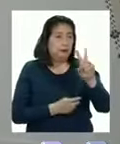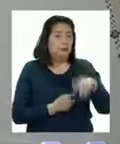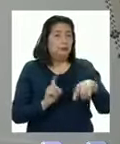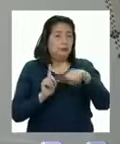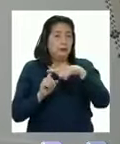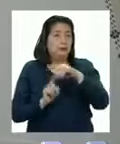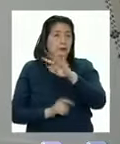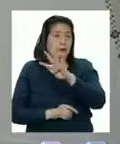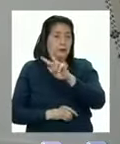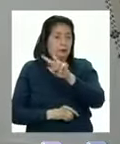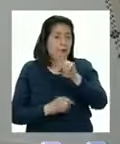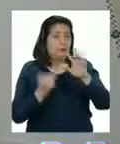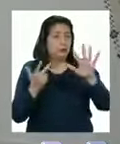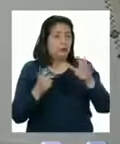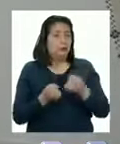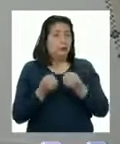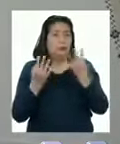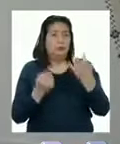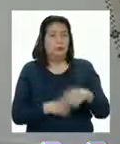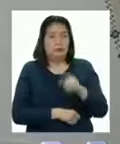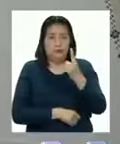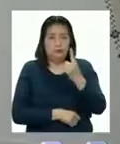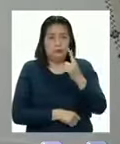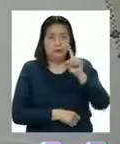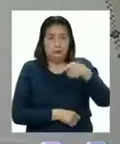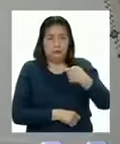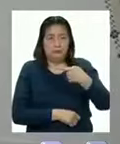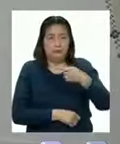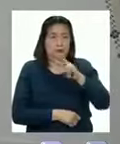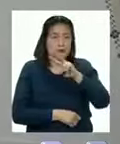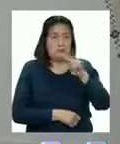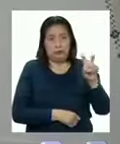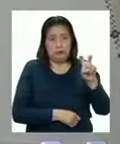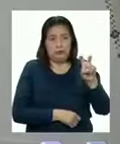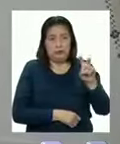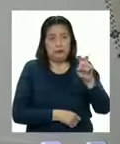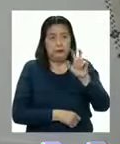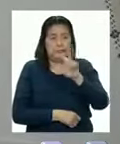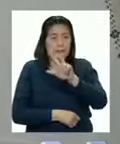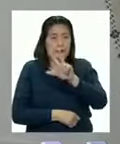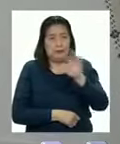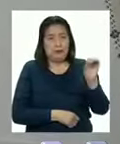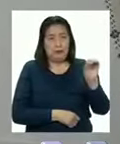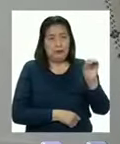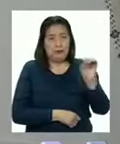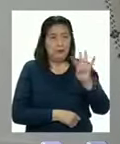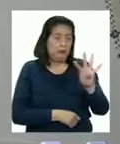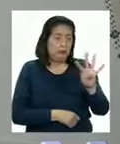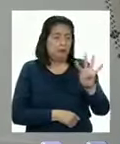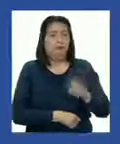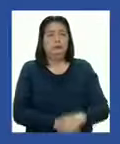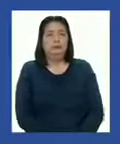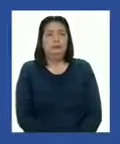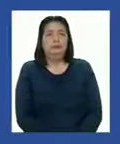más cuatrocientos veintiocho Nos da mil doscientos treinta y cuatro